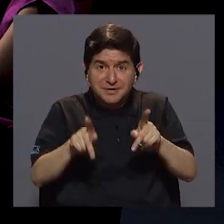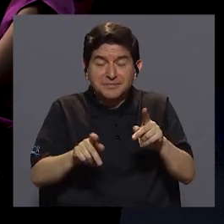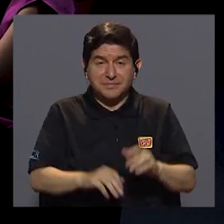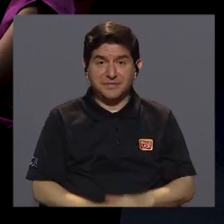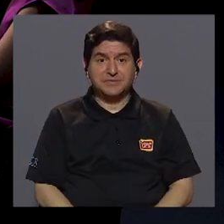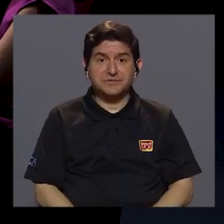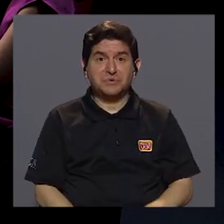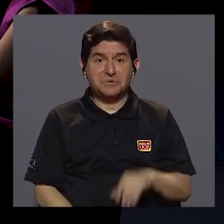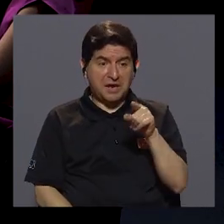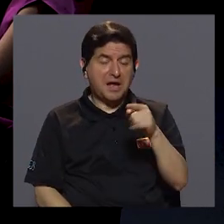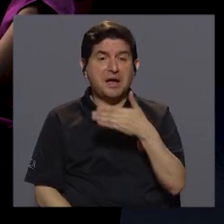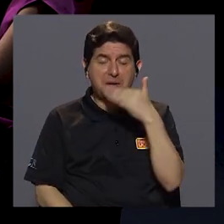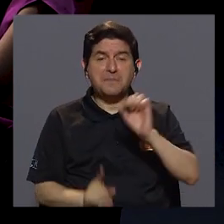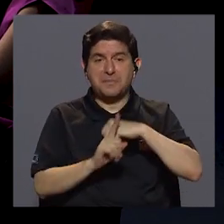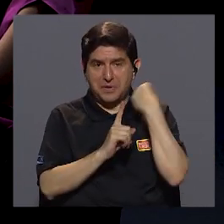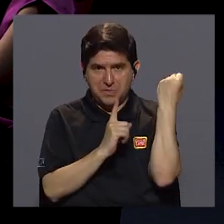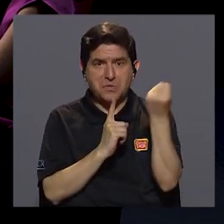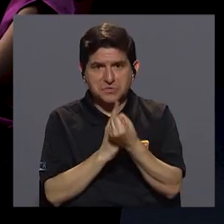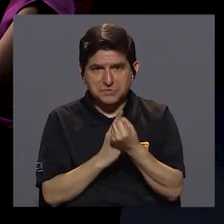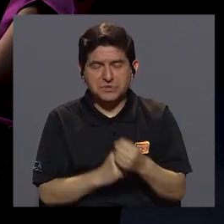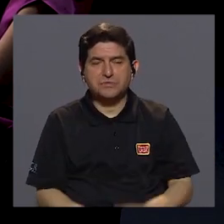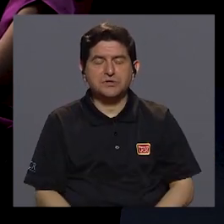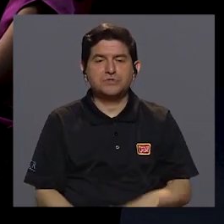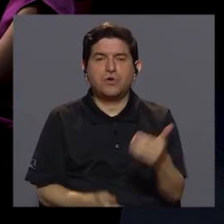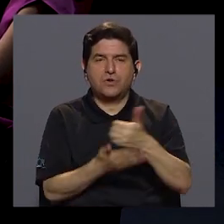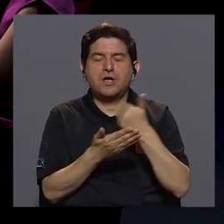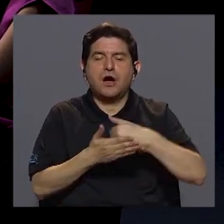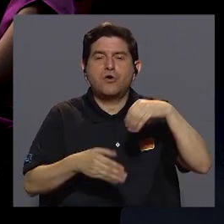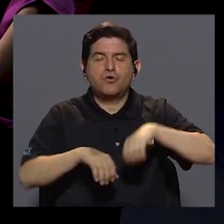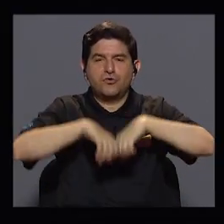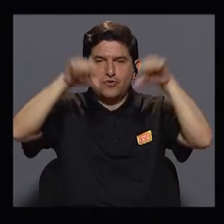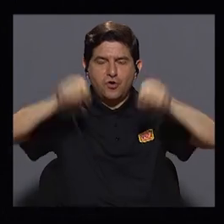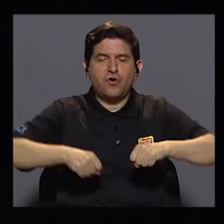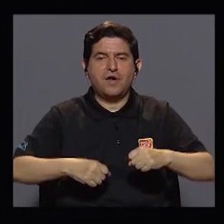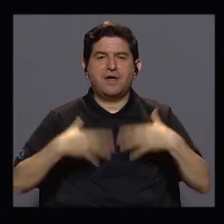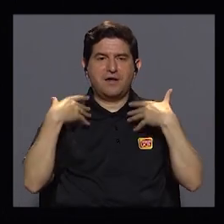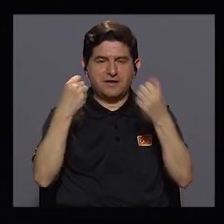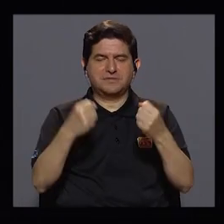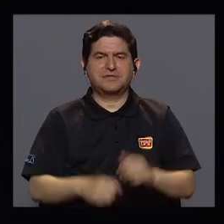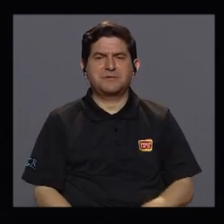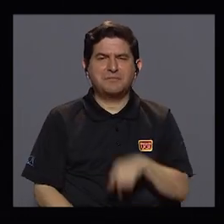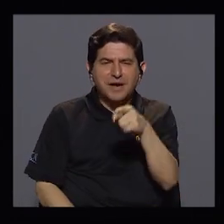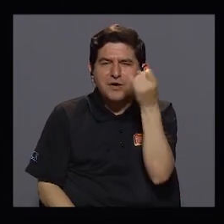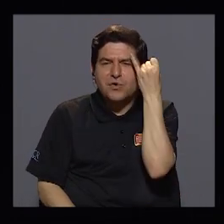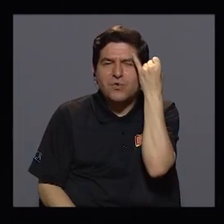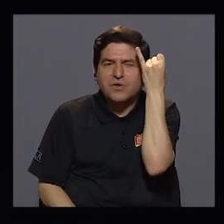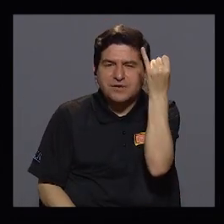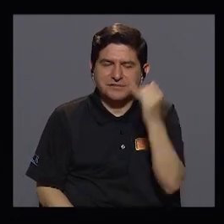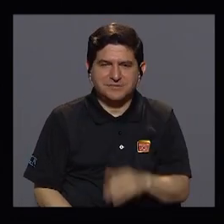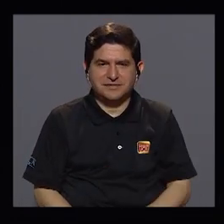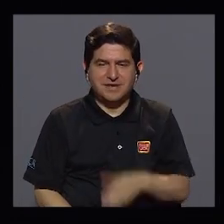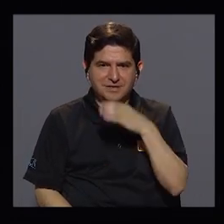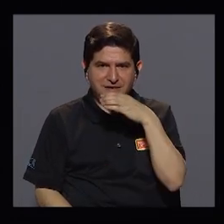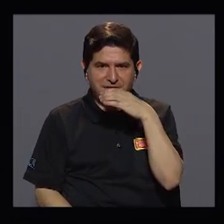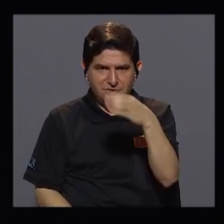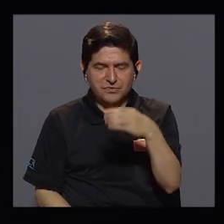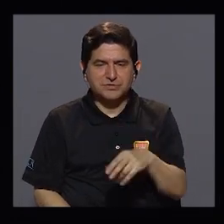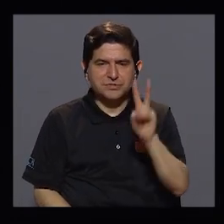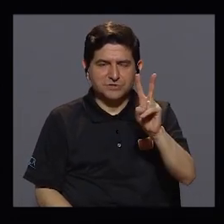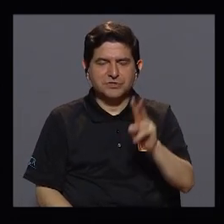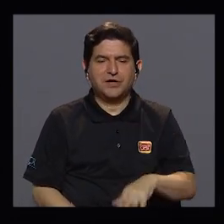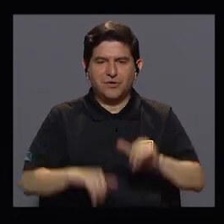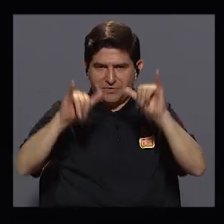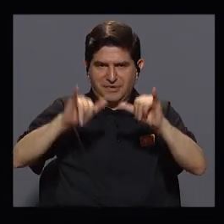persona tenga mejores condiciones y ahorros para el sistema de salud. Me quiero ir con ese consejo de doña Verónica.